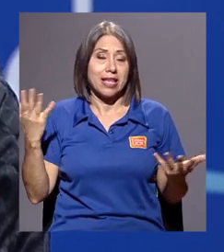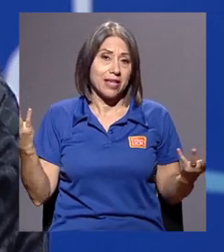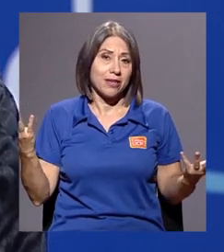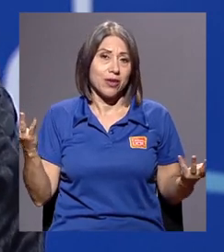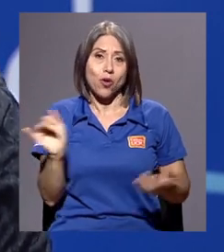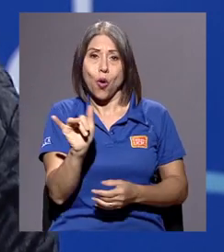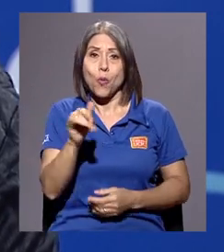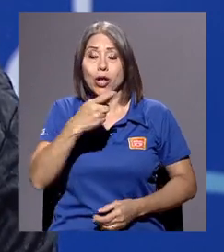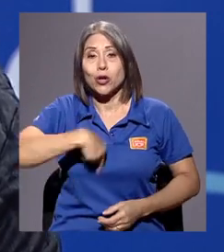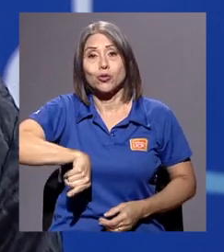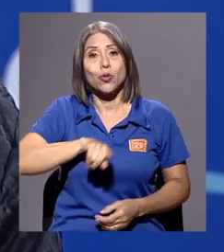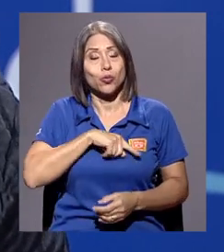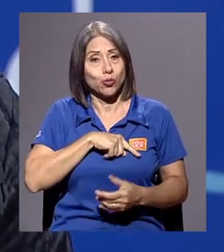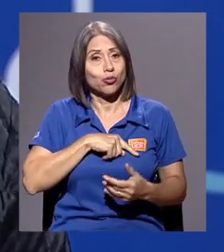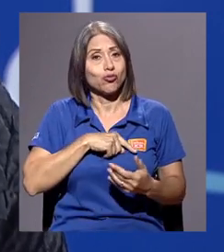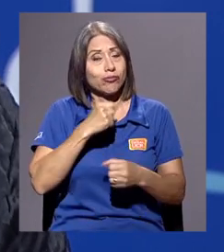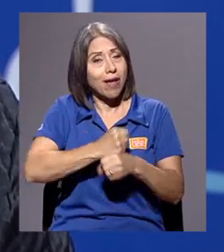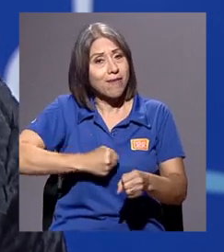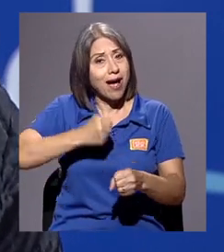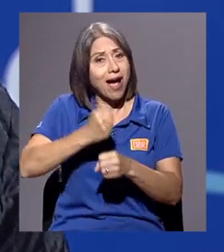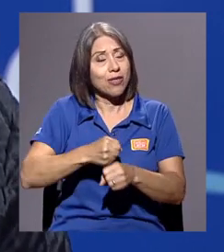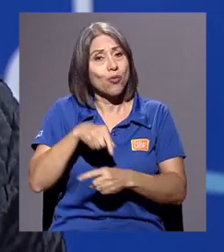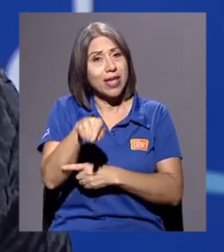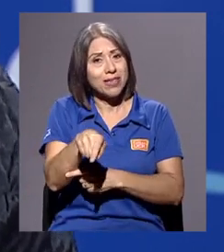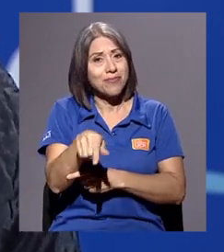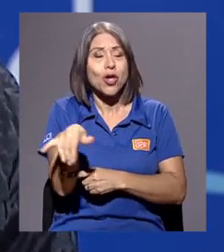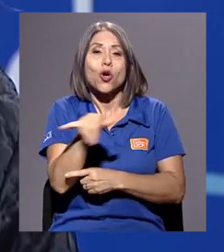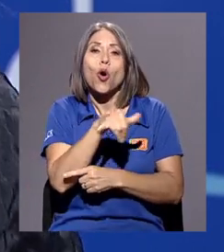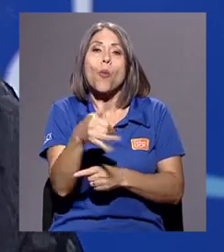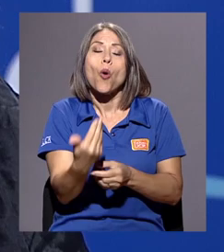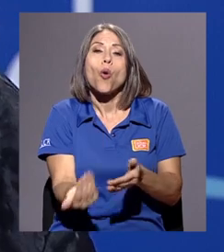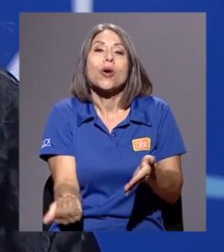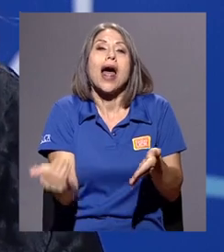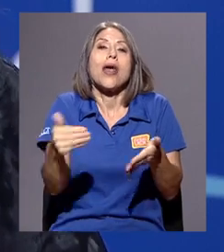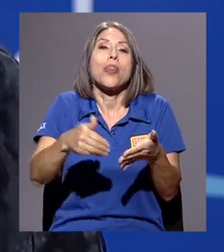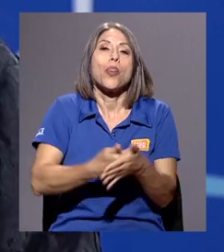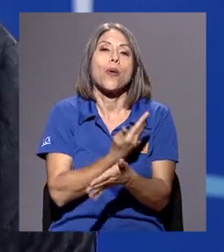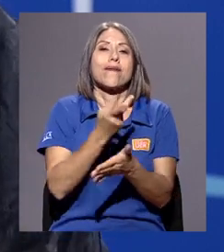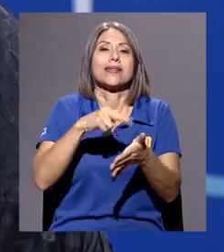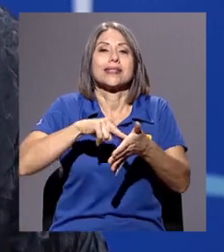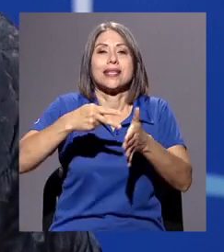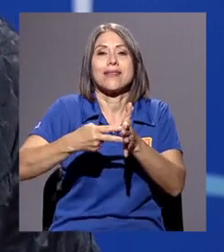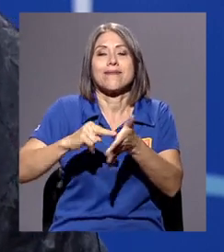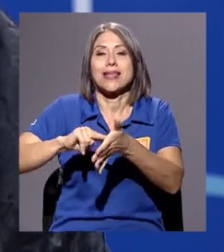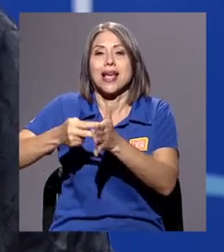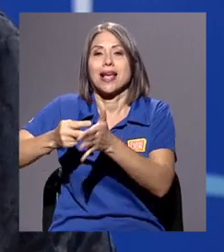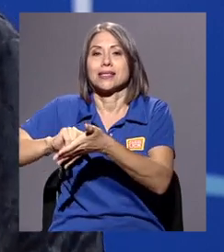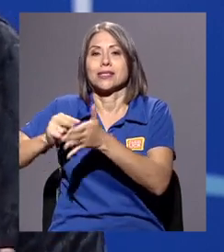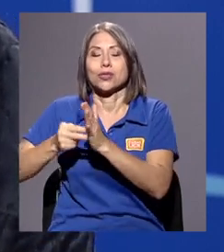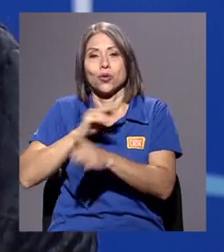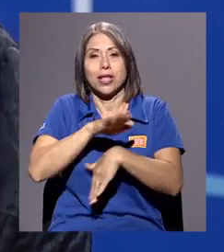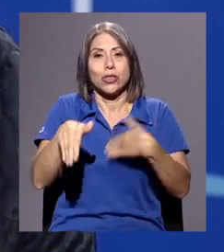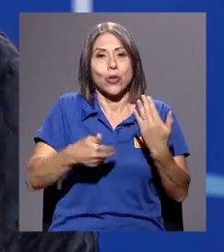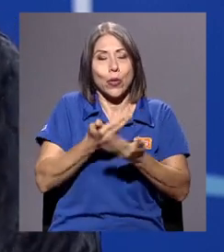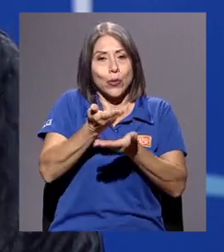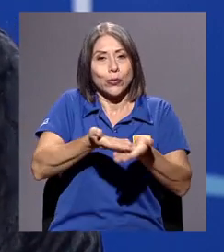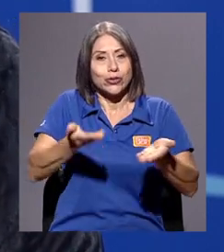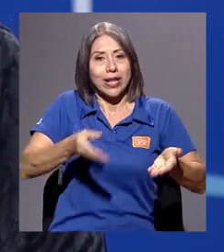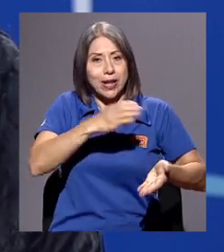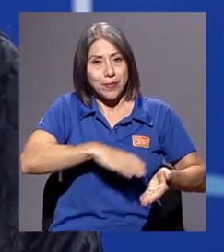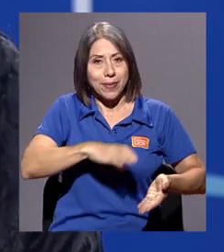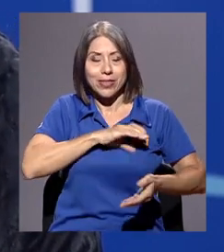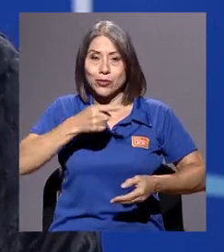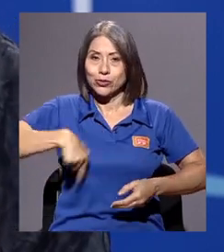y como que lo hemos estado trabajando ahí, como haciendo una resignificación de todos esos... de todos esos elementos